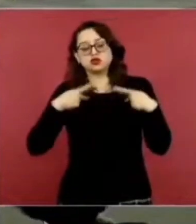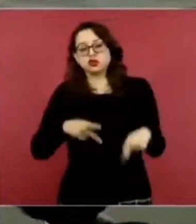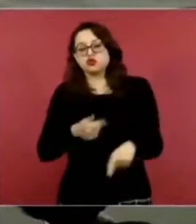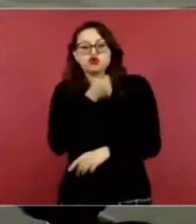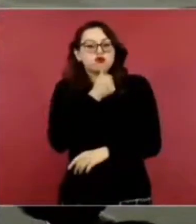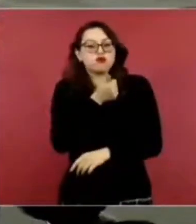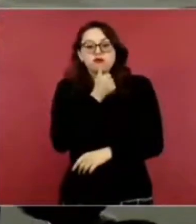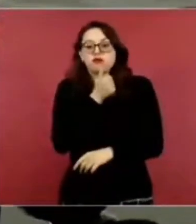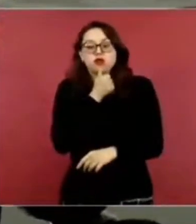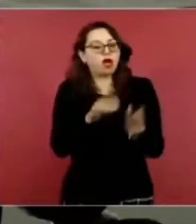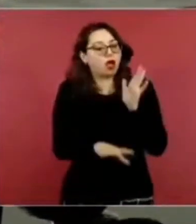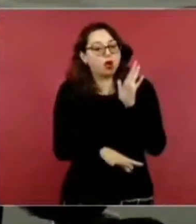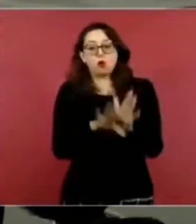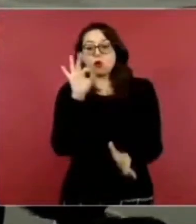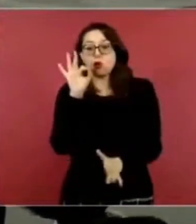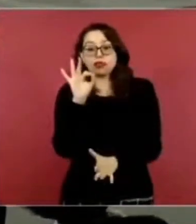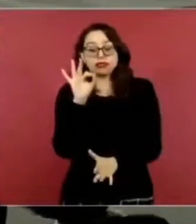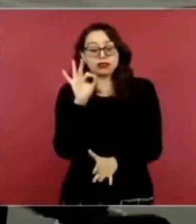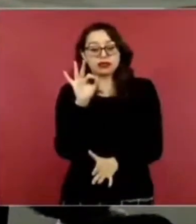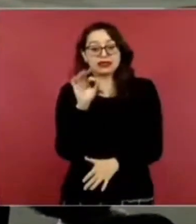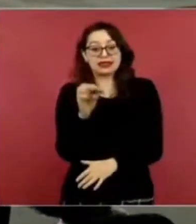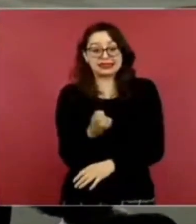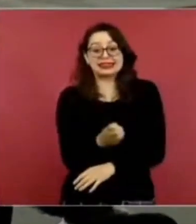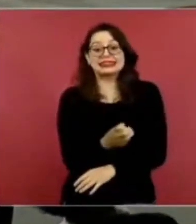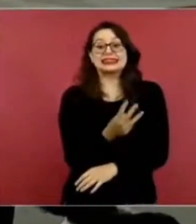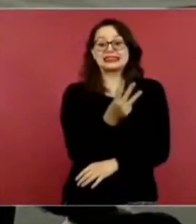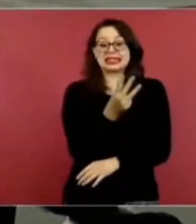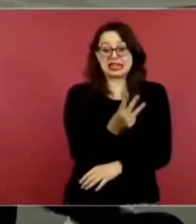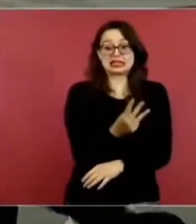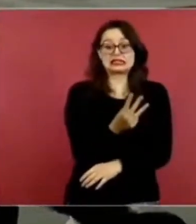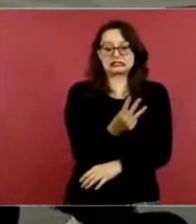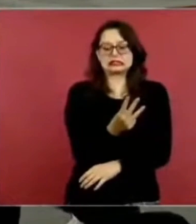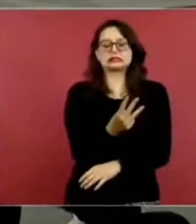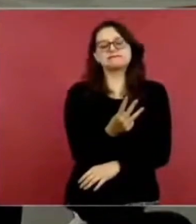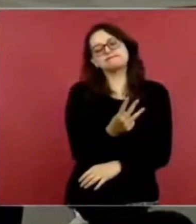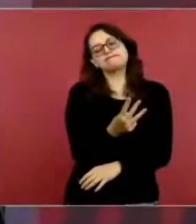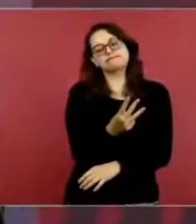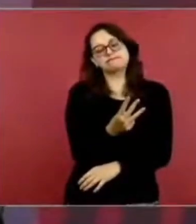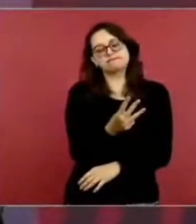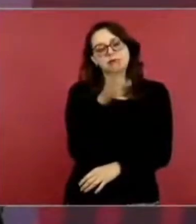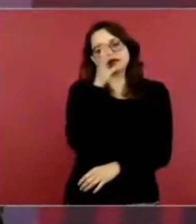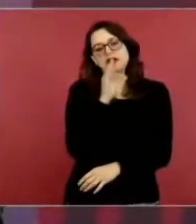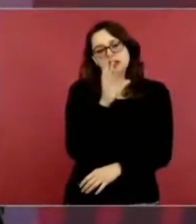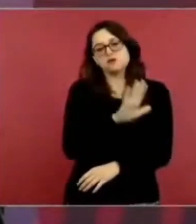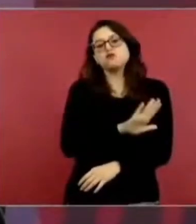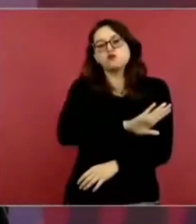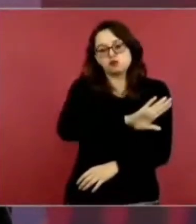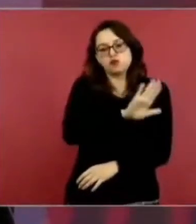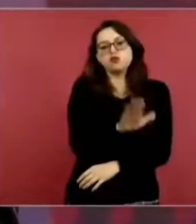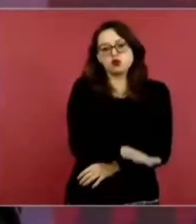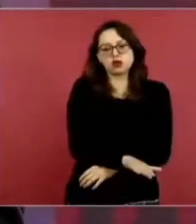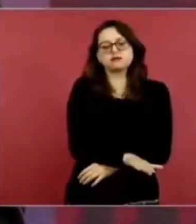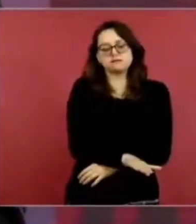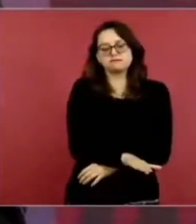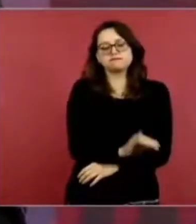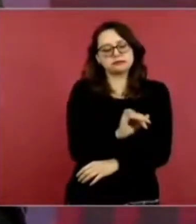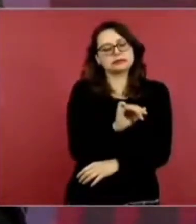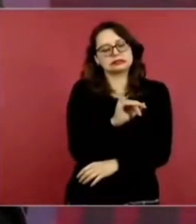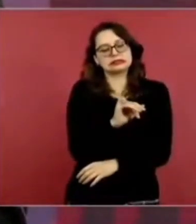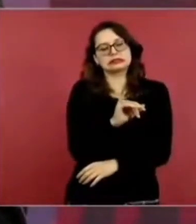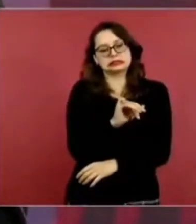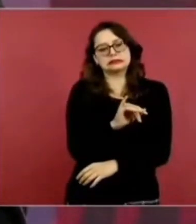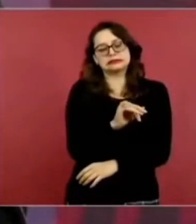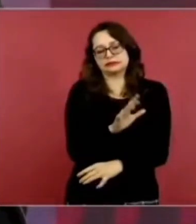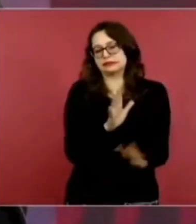17 no localizados, solo 3 sí se tiene ya información